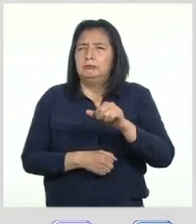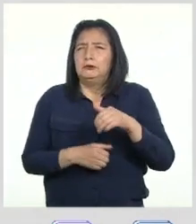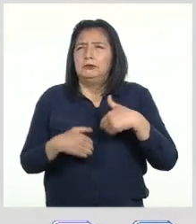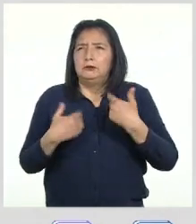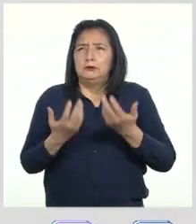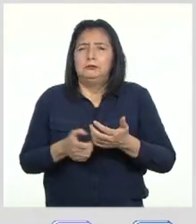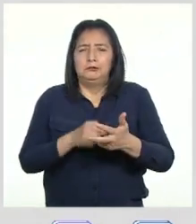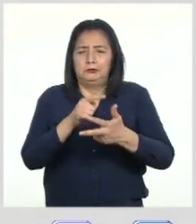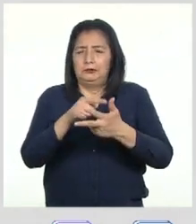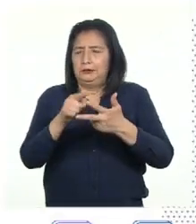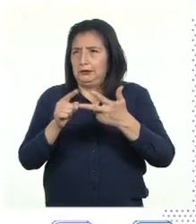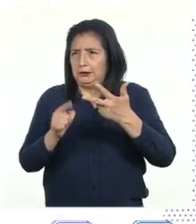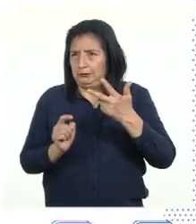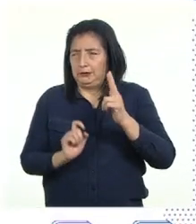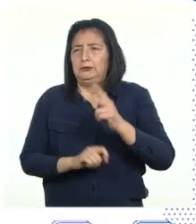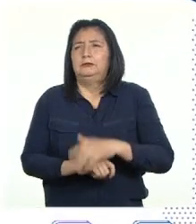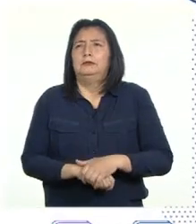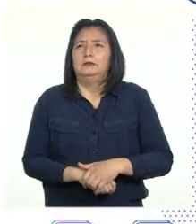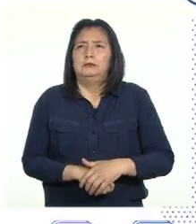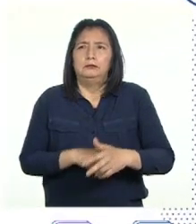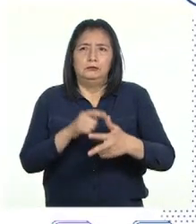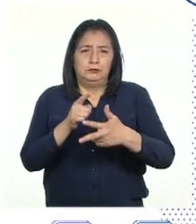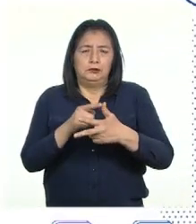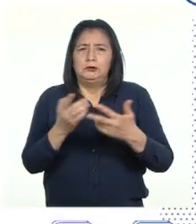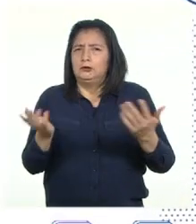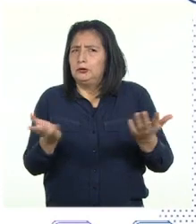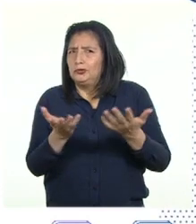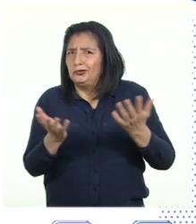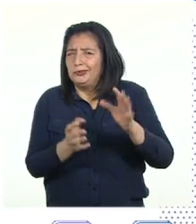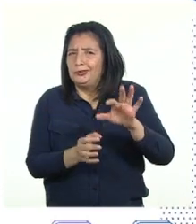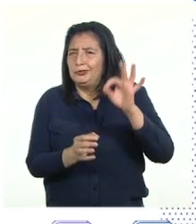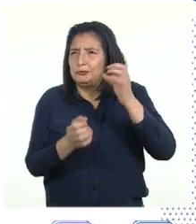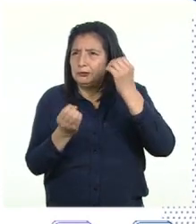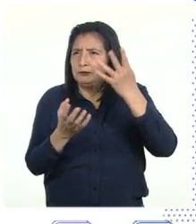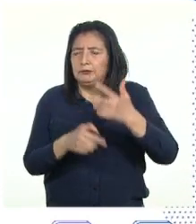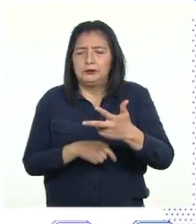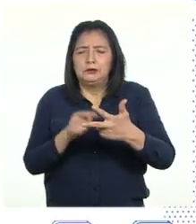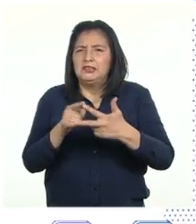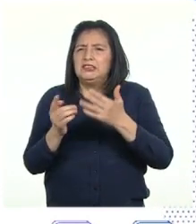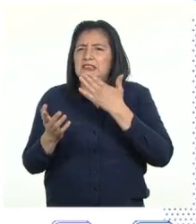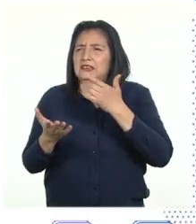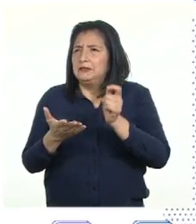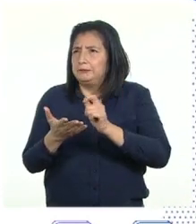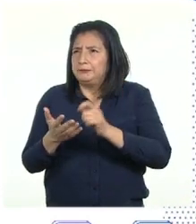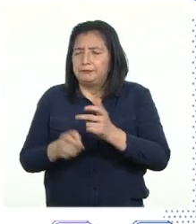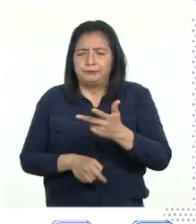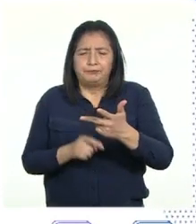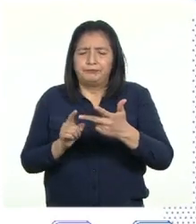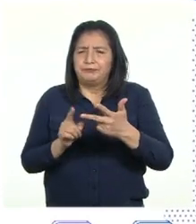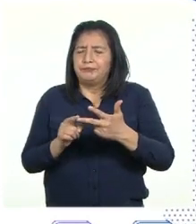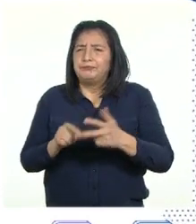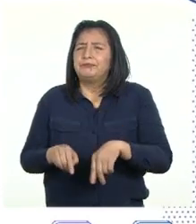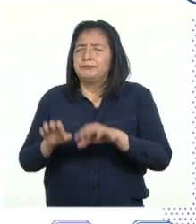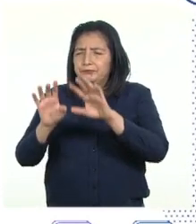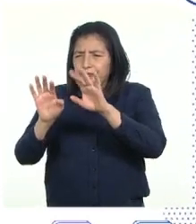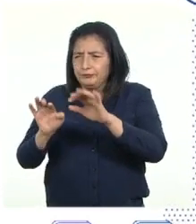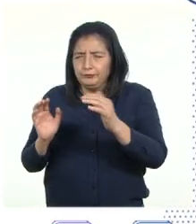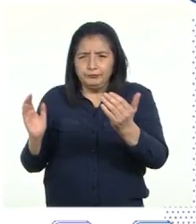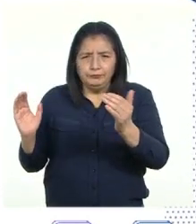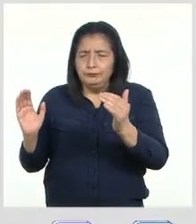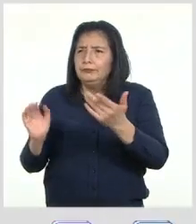seguir estos tres pasos Verificar la fuente Verificar el autor Y verificar el contenido